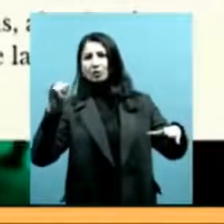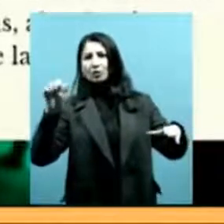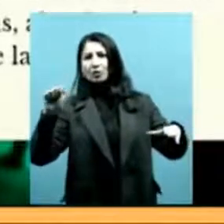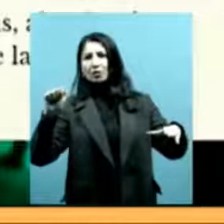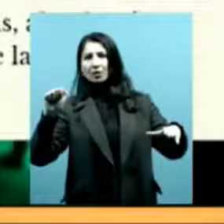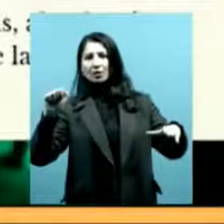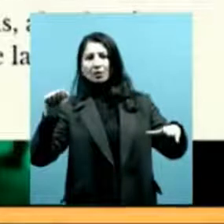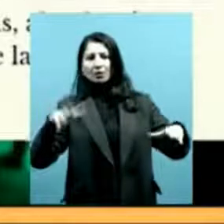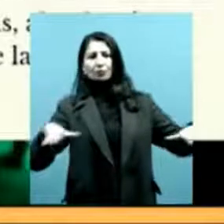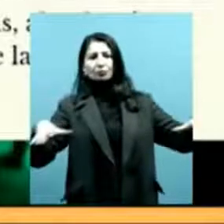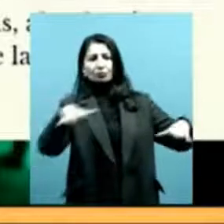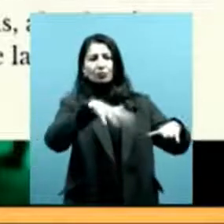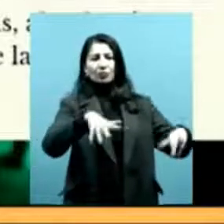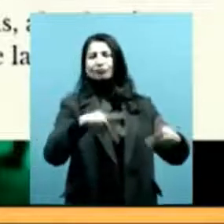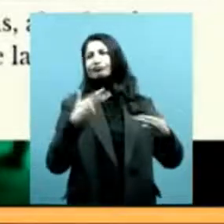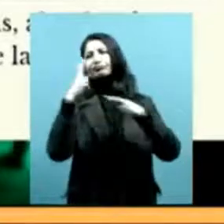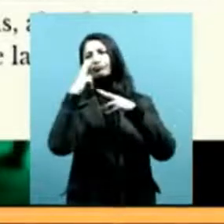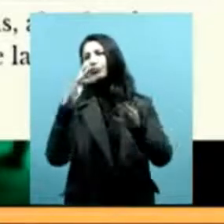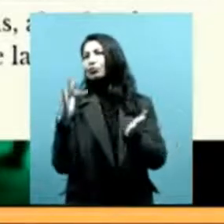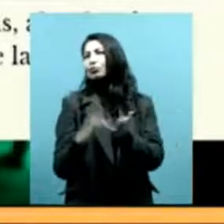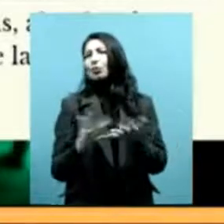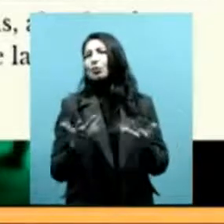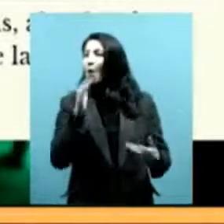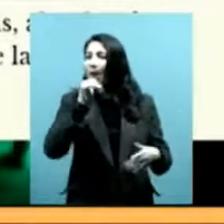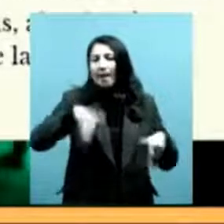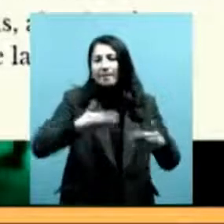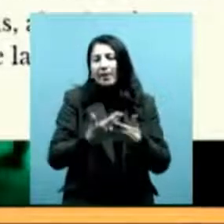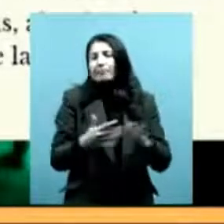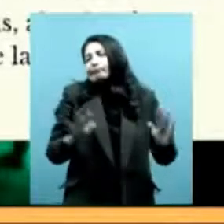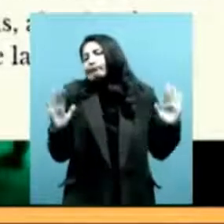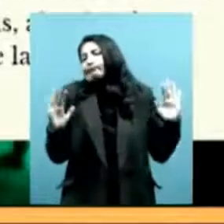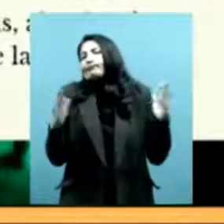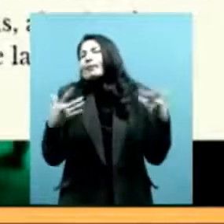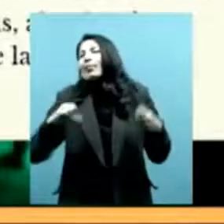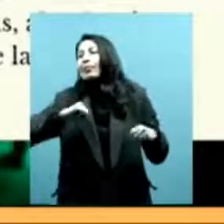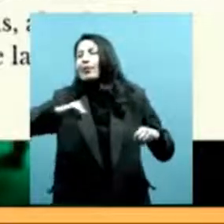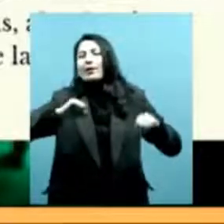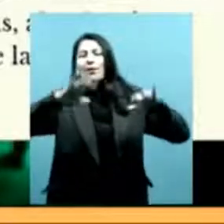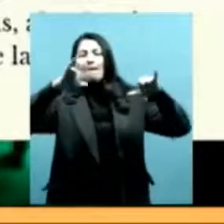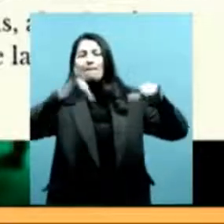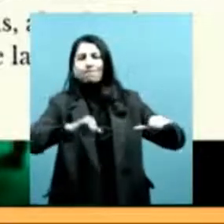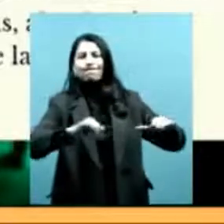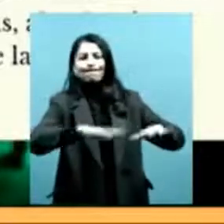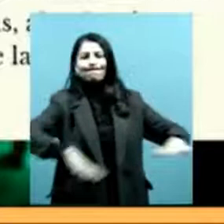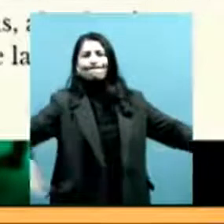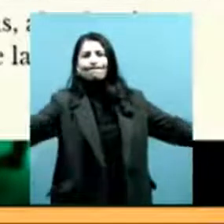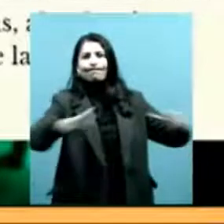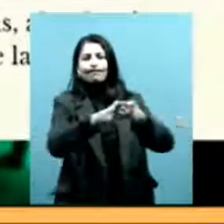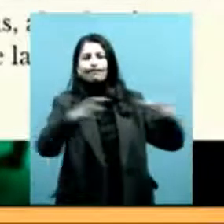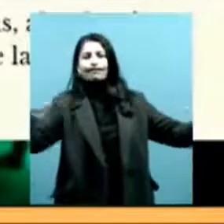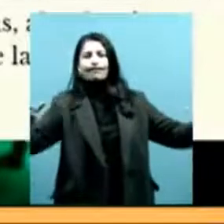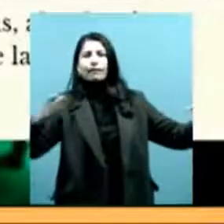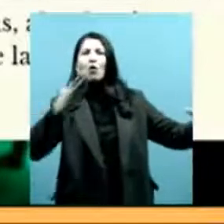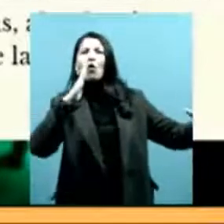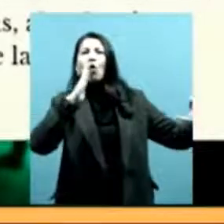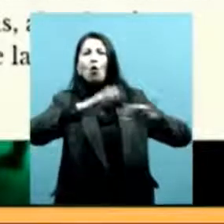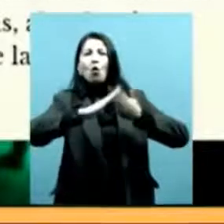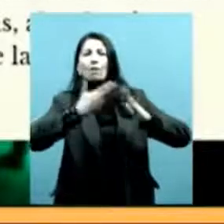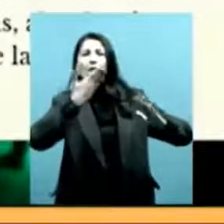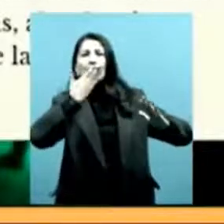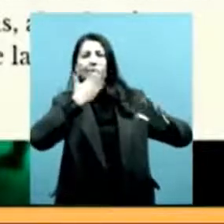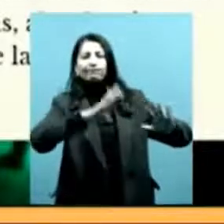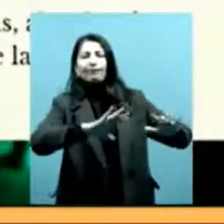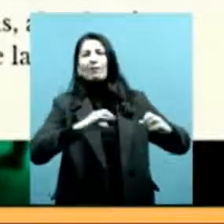diseminados, dice el mismo documento, perjudican a los pobladores progresistas, obstaculizan la acción de la